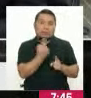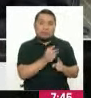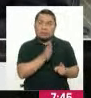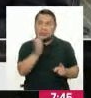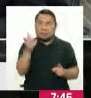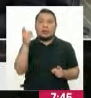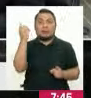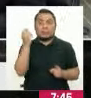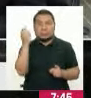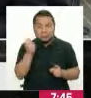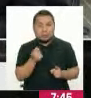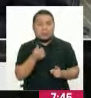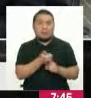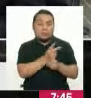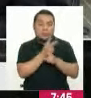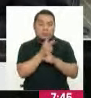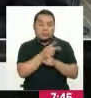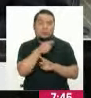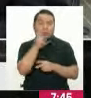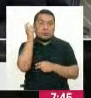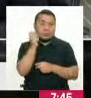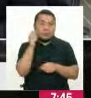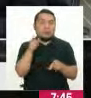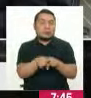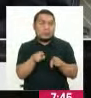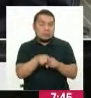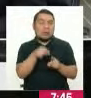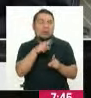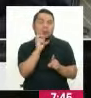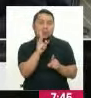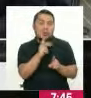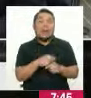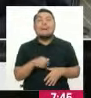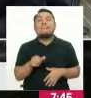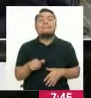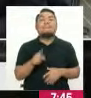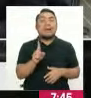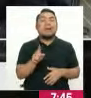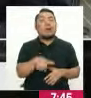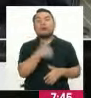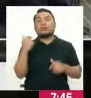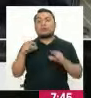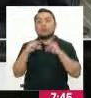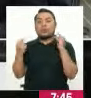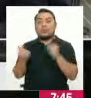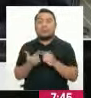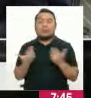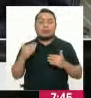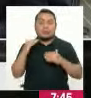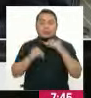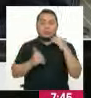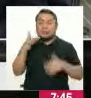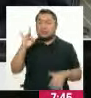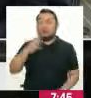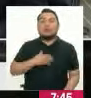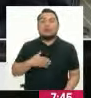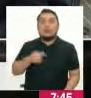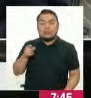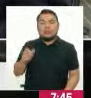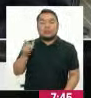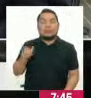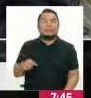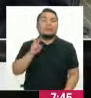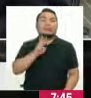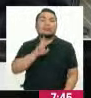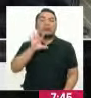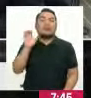cuidarse a sí misma y puede recibir su pensión a la vez. Pero hay un grupo de personas, por ejemplo, los menores de 18 años, que representan el